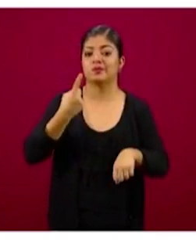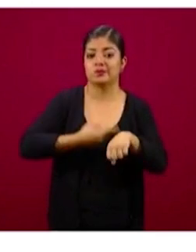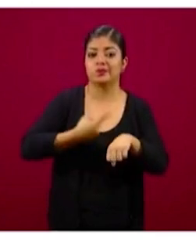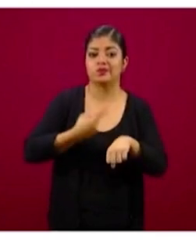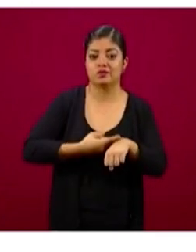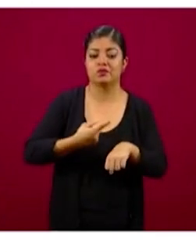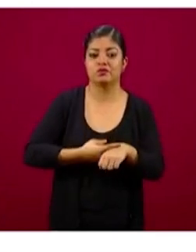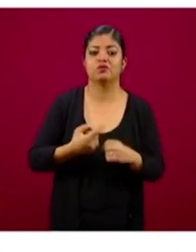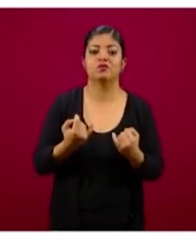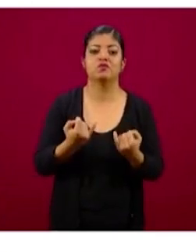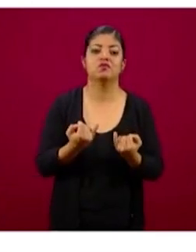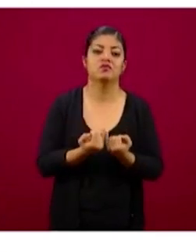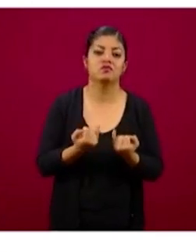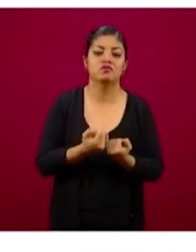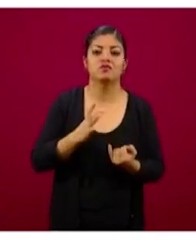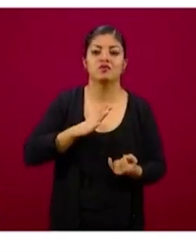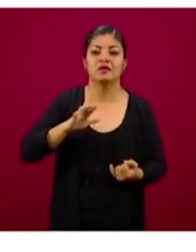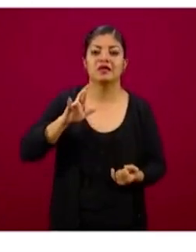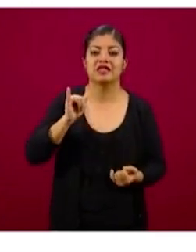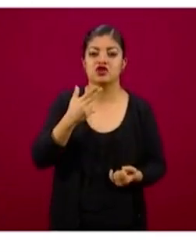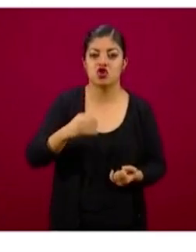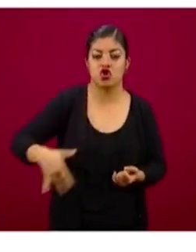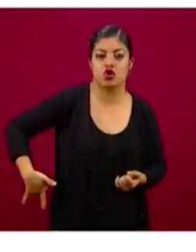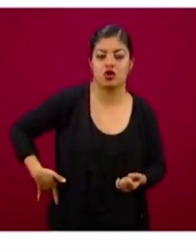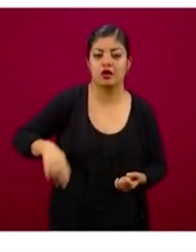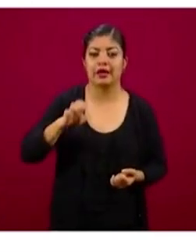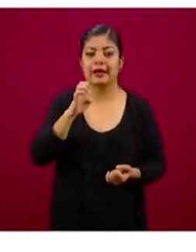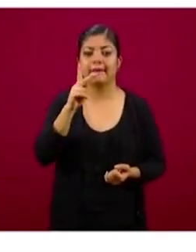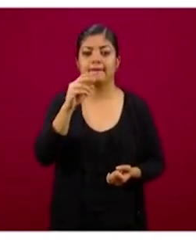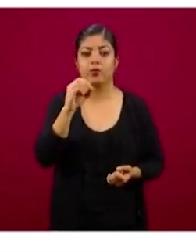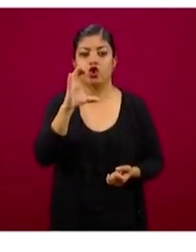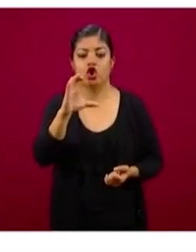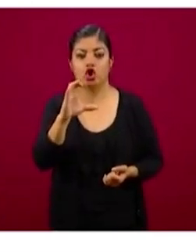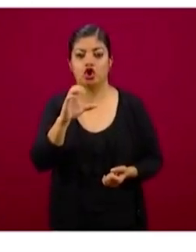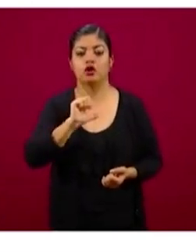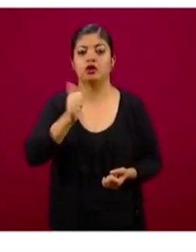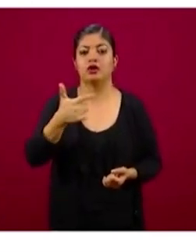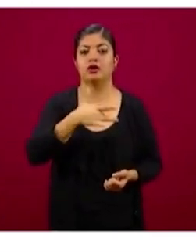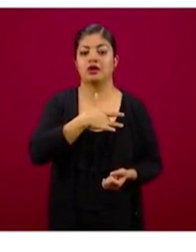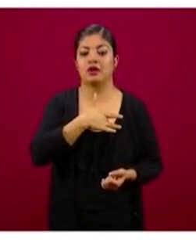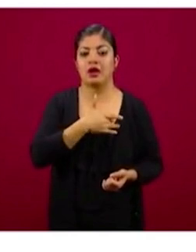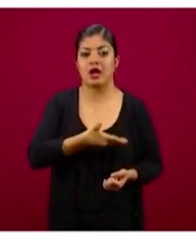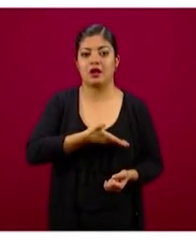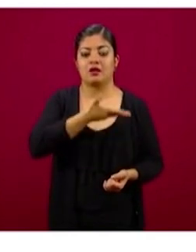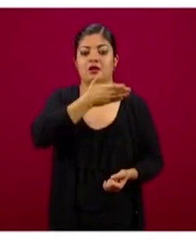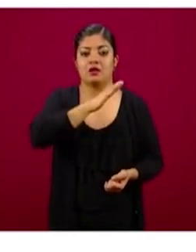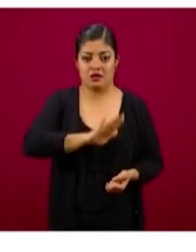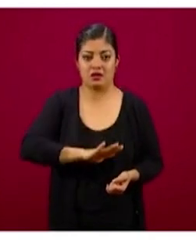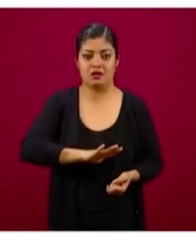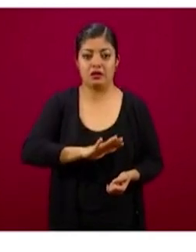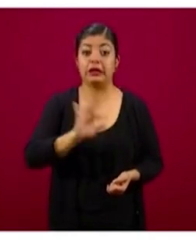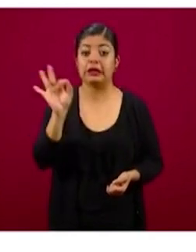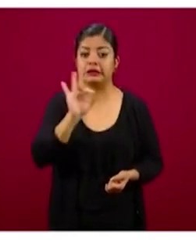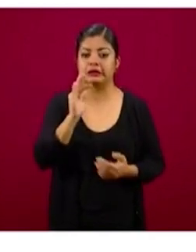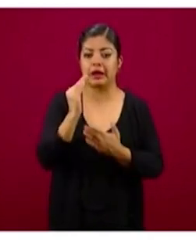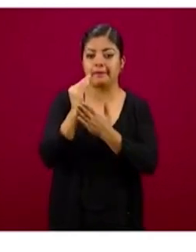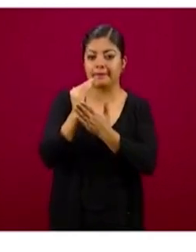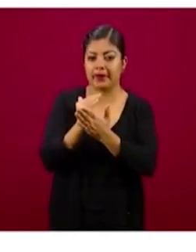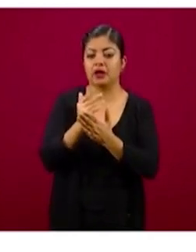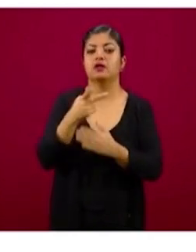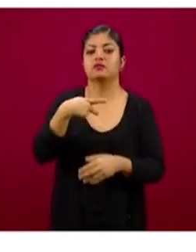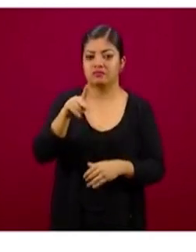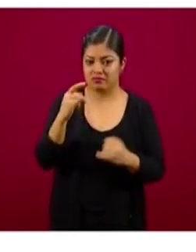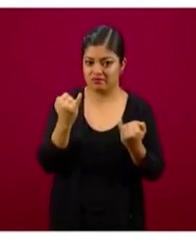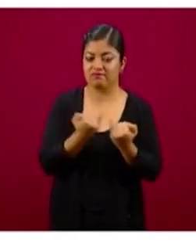crónicas como la insuficiencia renal, el EPOC, la enfermedad cardiovascular, a lo mejor en una menor proporción, pero también